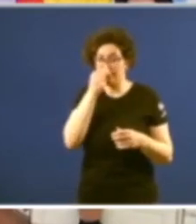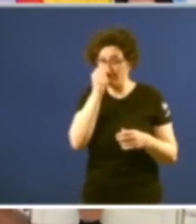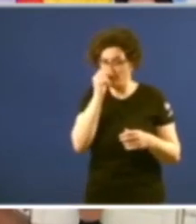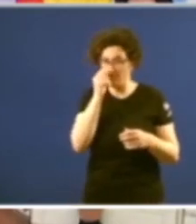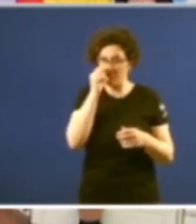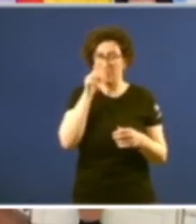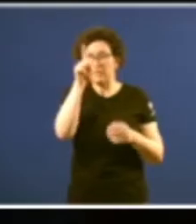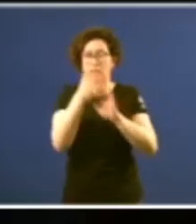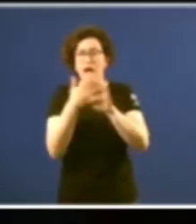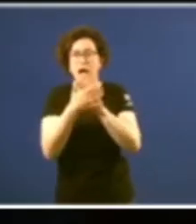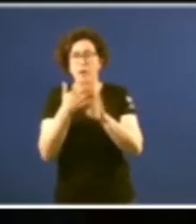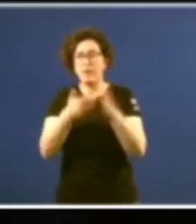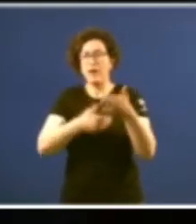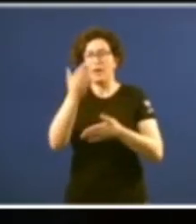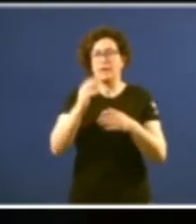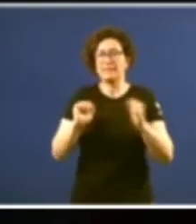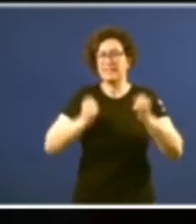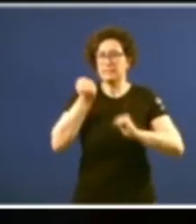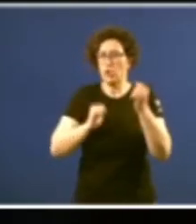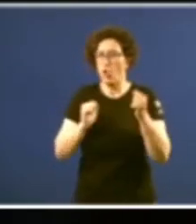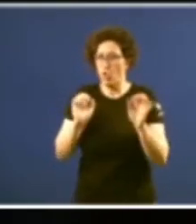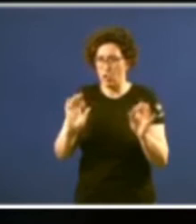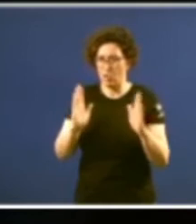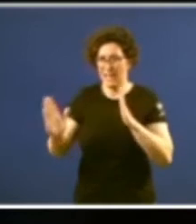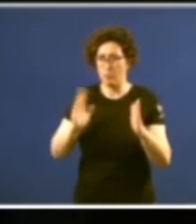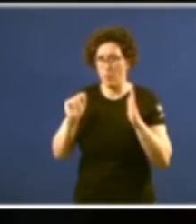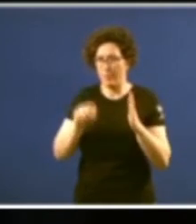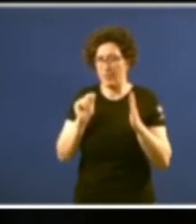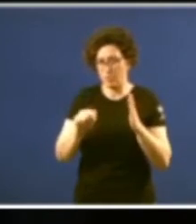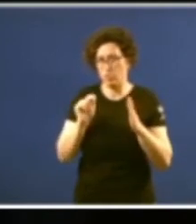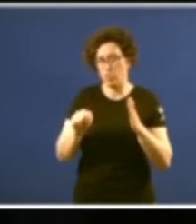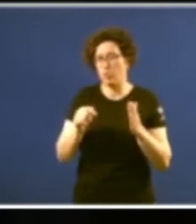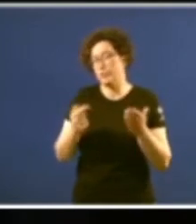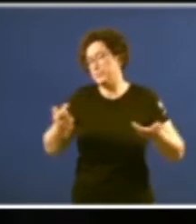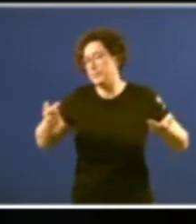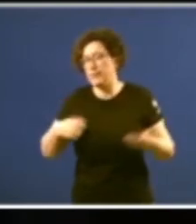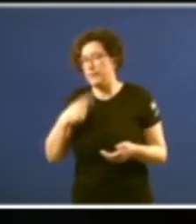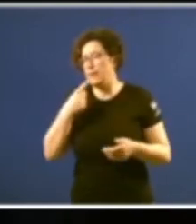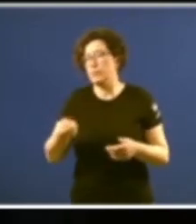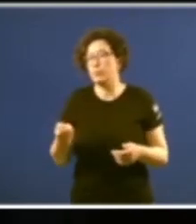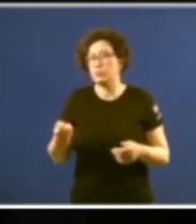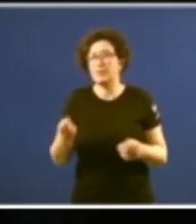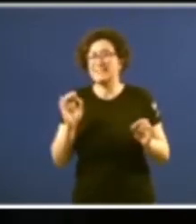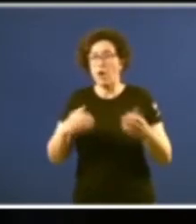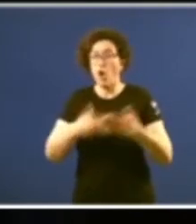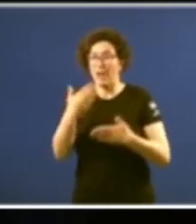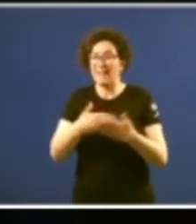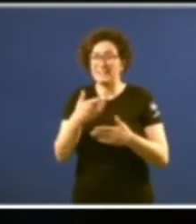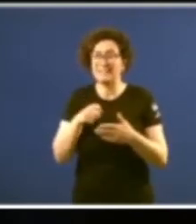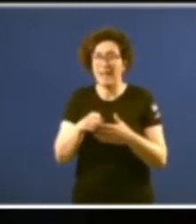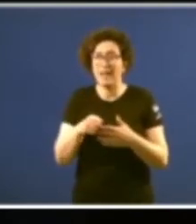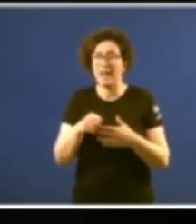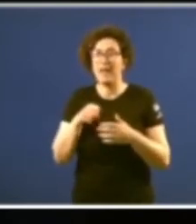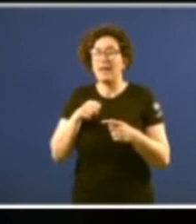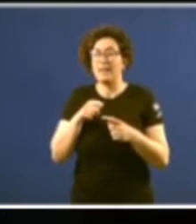indica un pouco a tensión do momento o que hai de entrada como diríamos nos os jornalistas o que hai